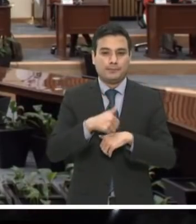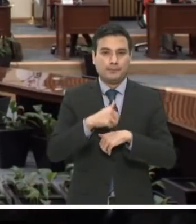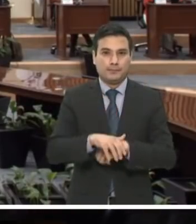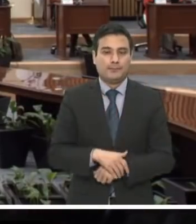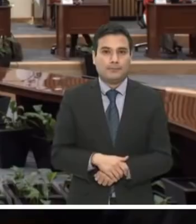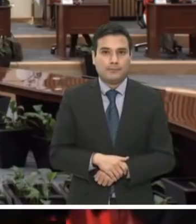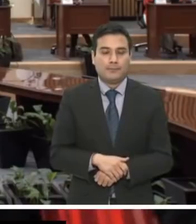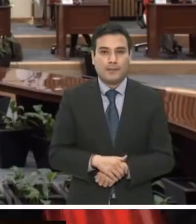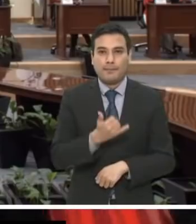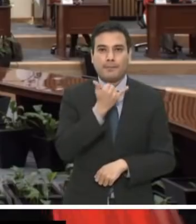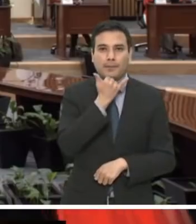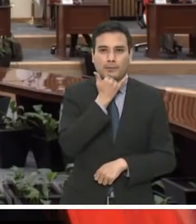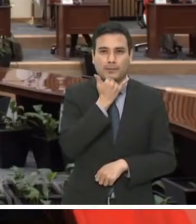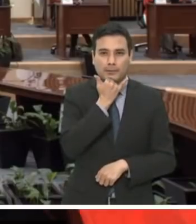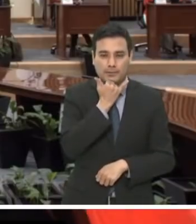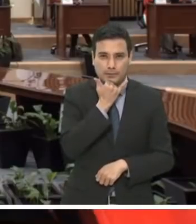el punto… Perdón, perdón, perdón.